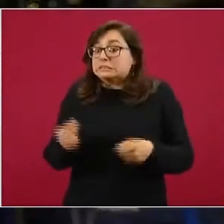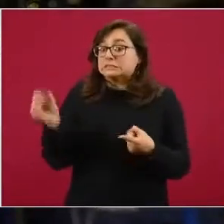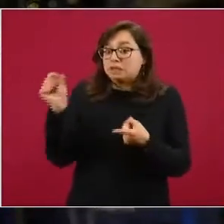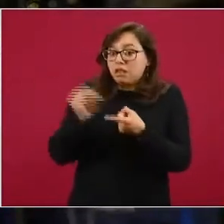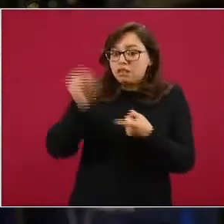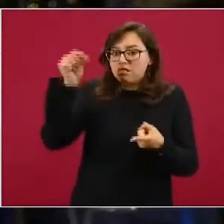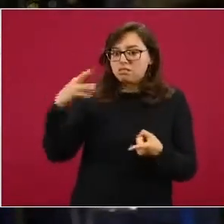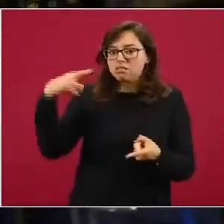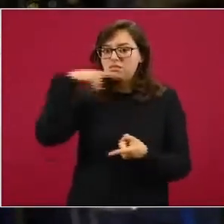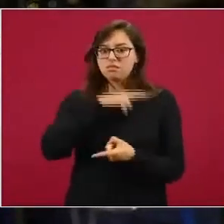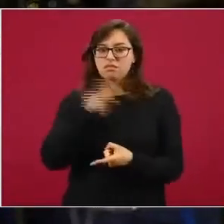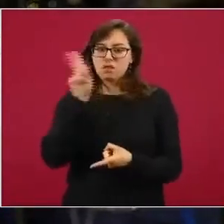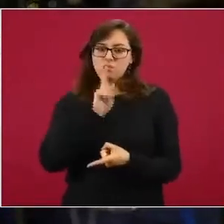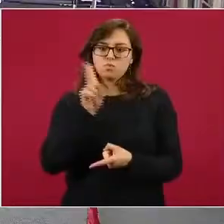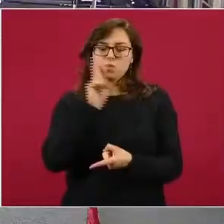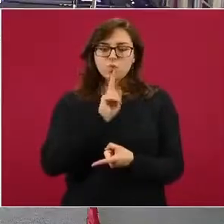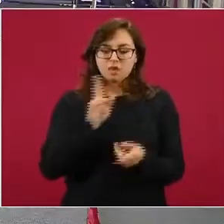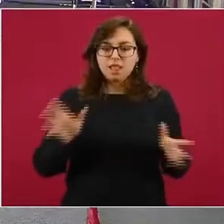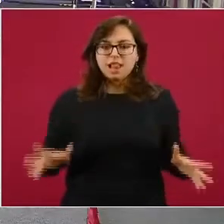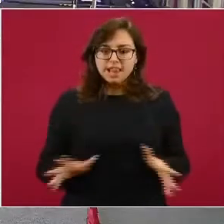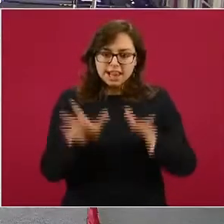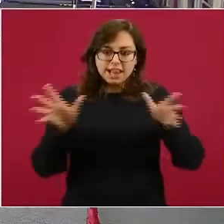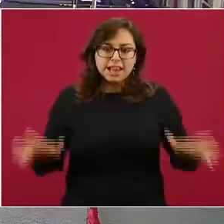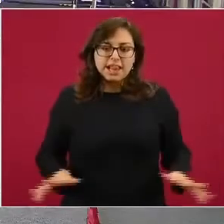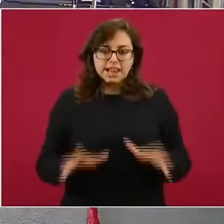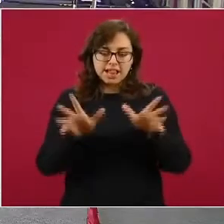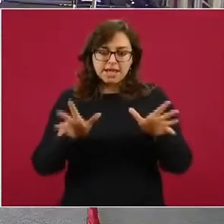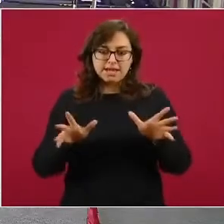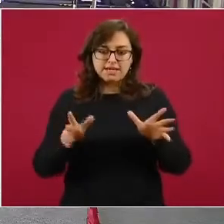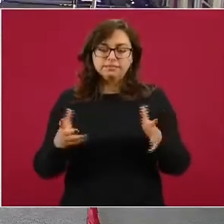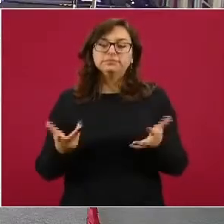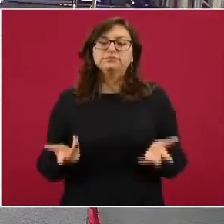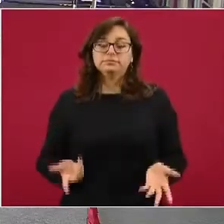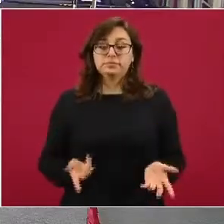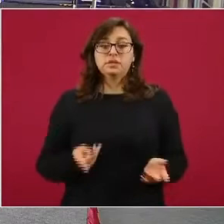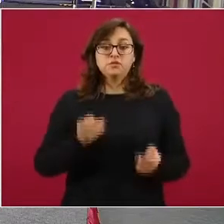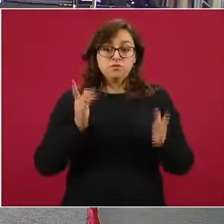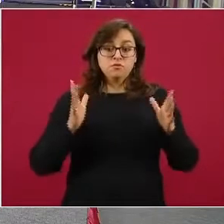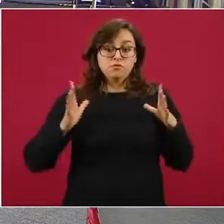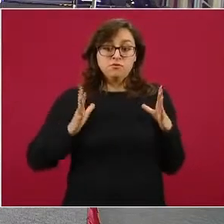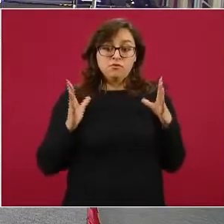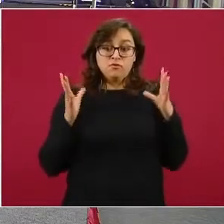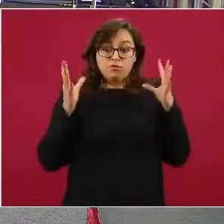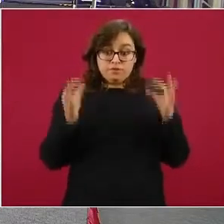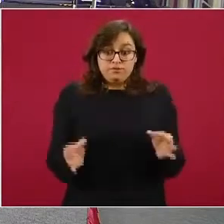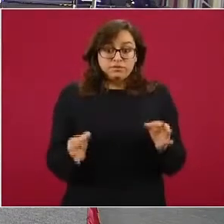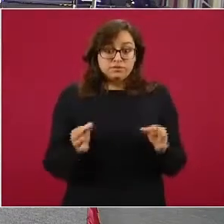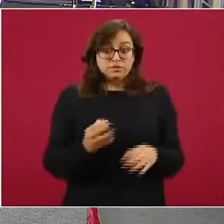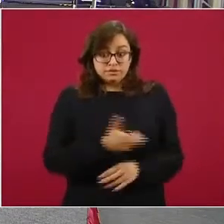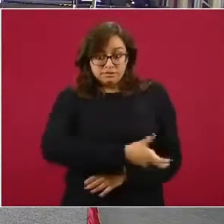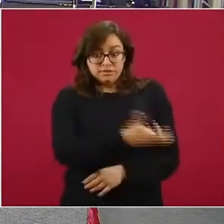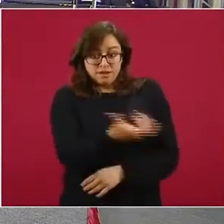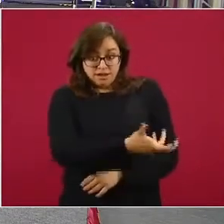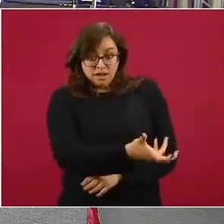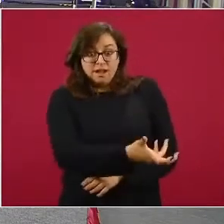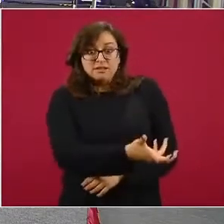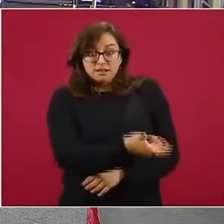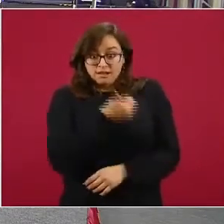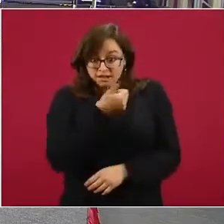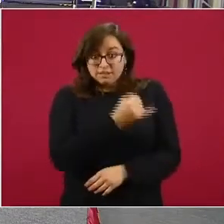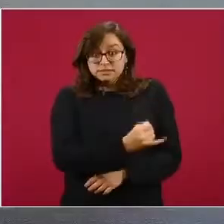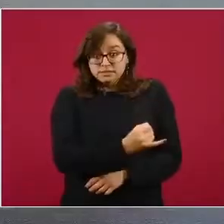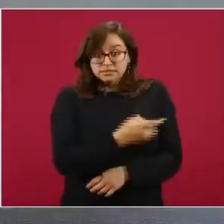de sangre. No sólo está la intervención de estas fundaciones, sino también